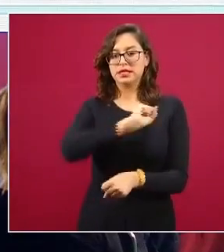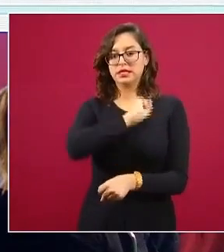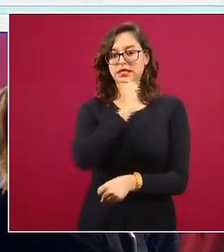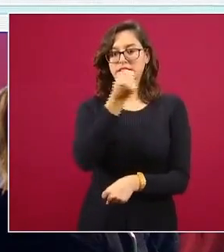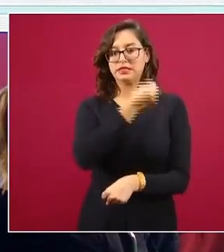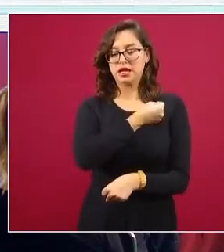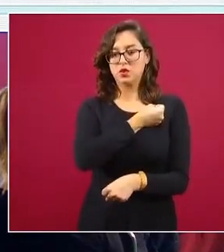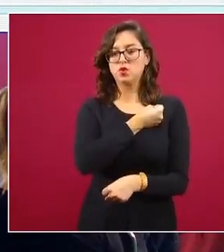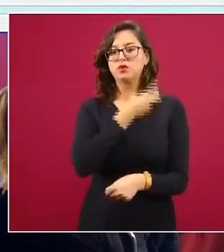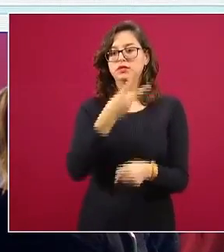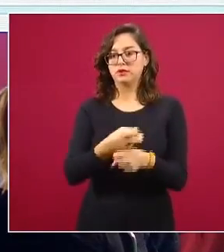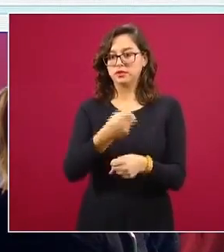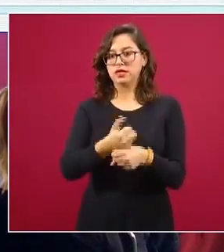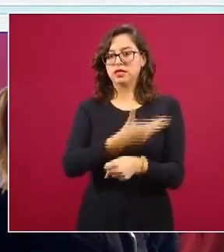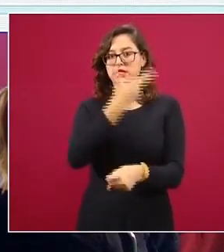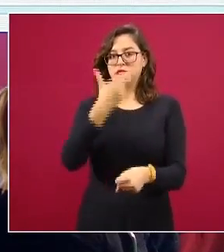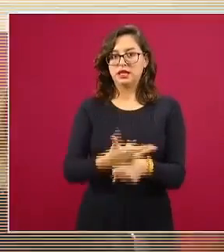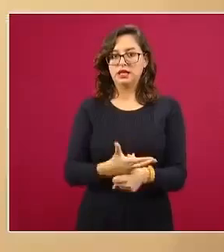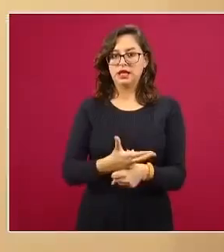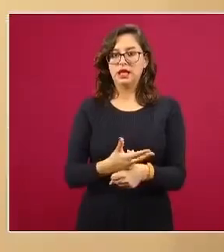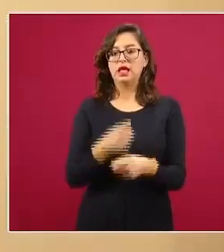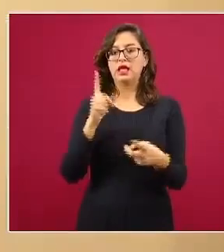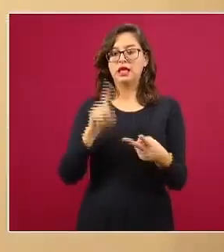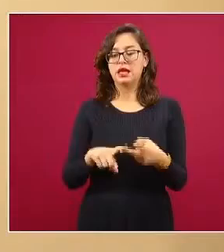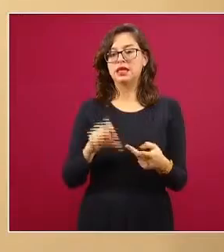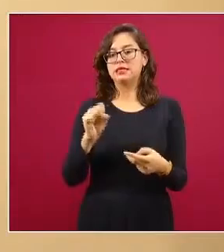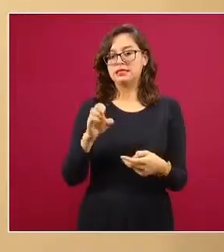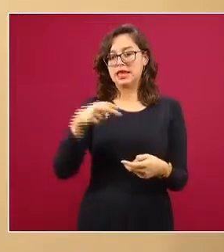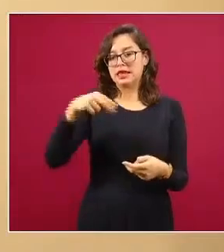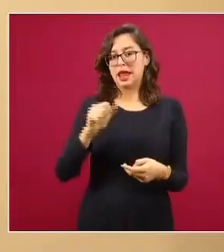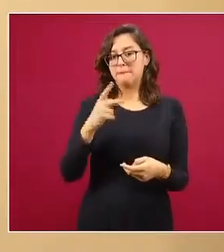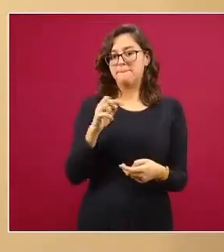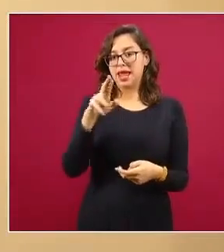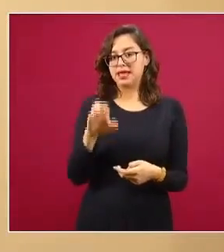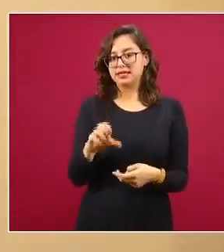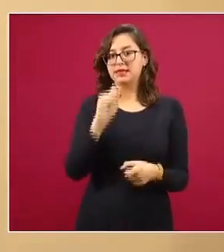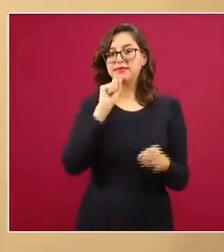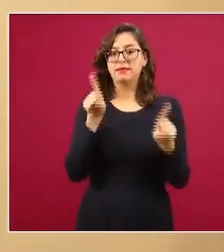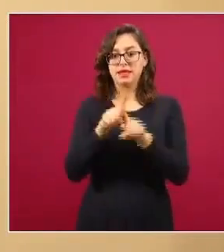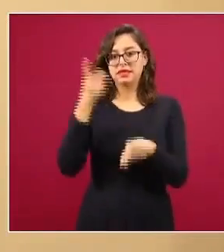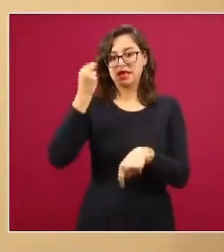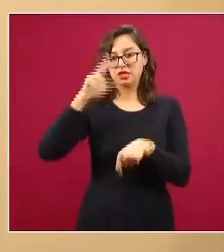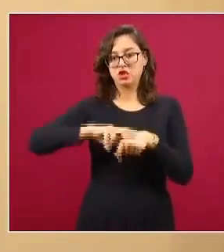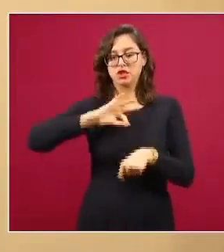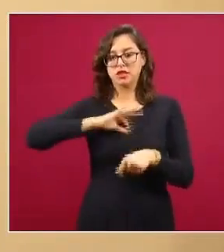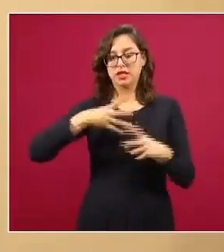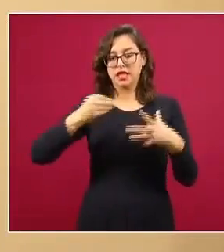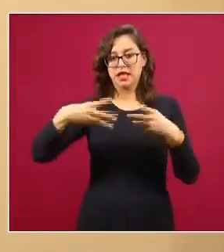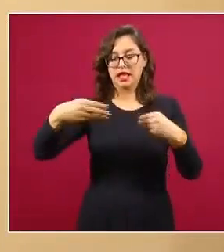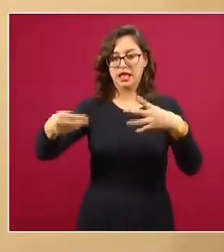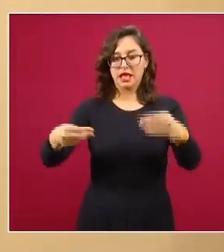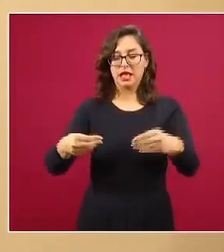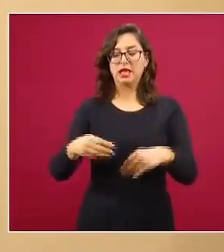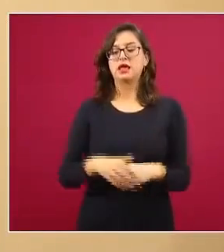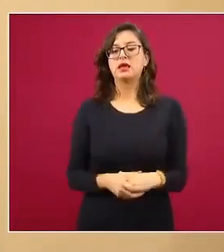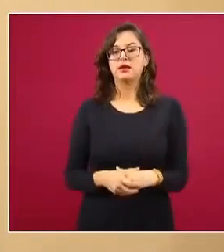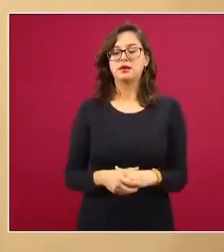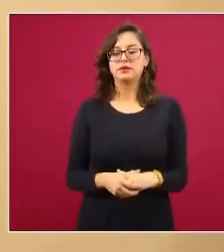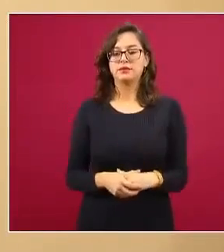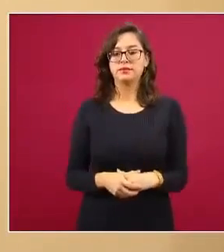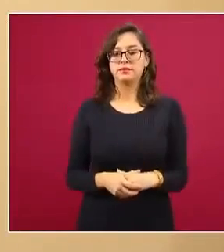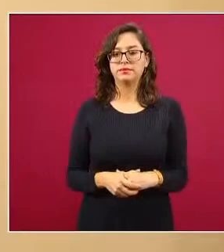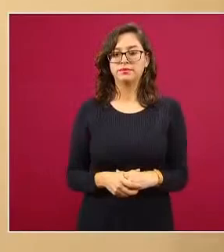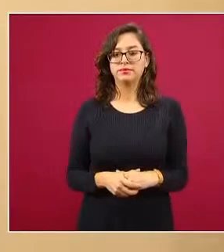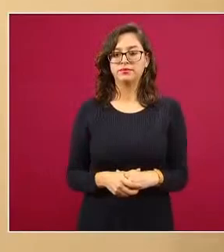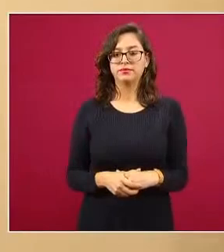de prevención y promoción donde estuvimos participando tanto el Senaprece la Dirección General de Epidemiología y la Dirección General de Información en Salud